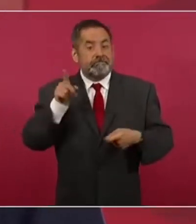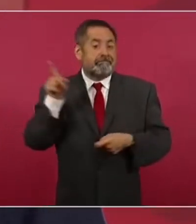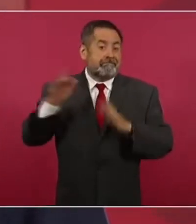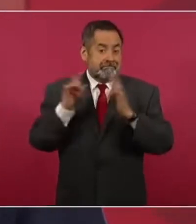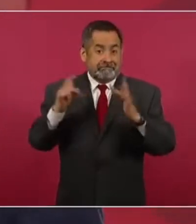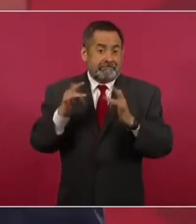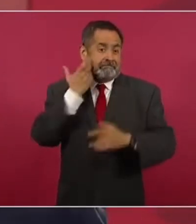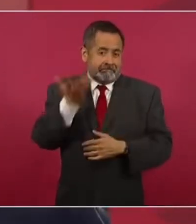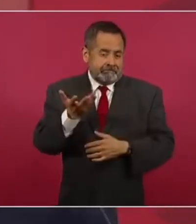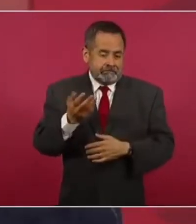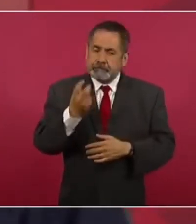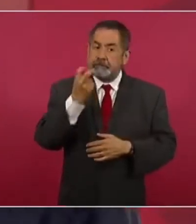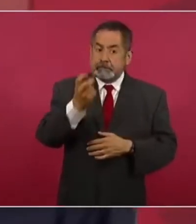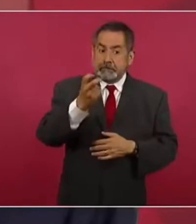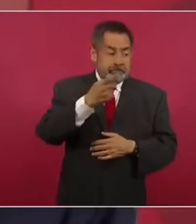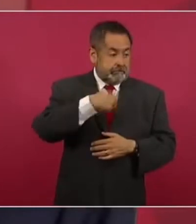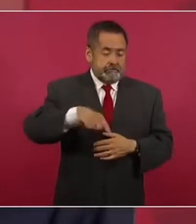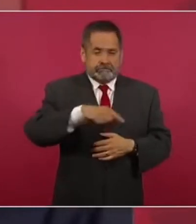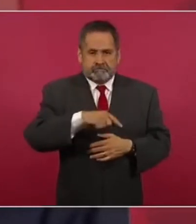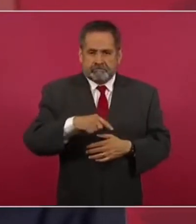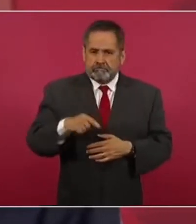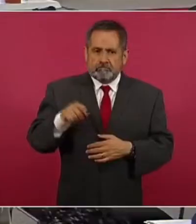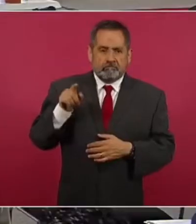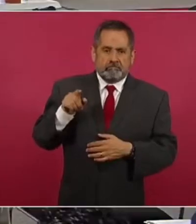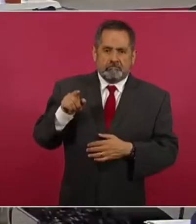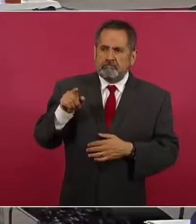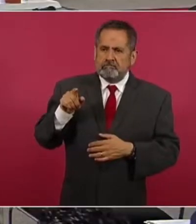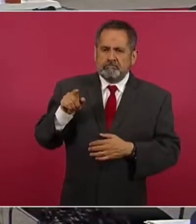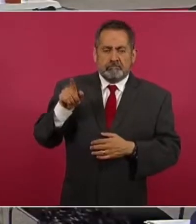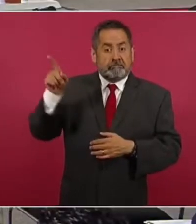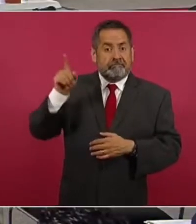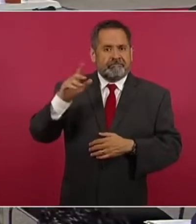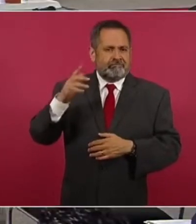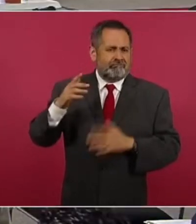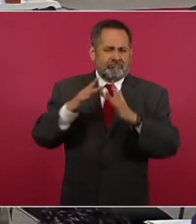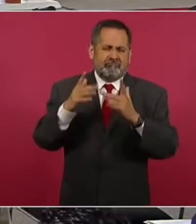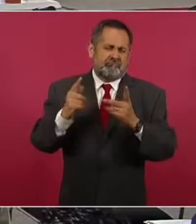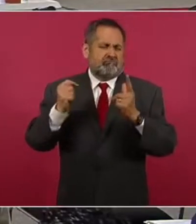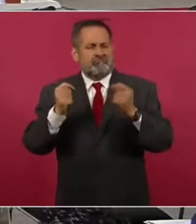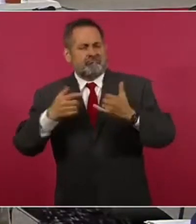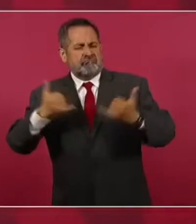Por eso, con mucha prepotencia nos invaden y